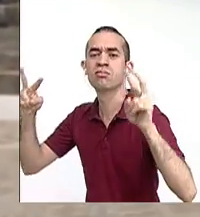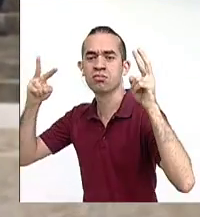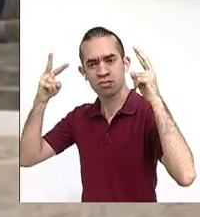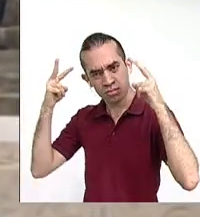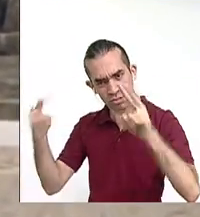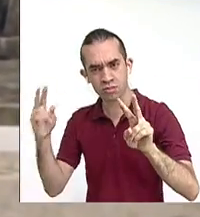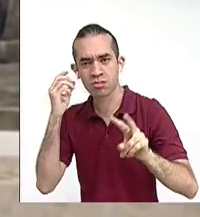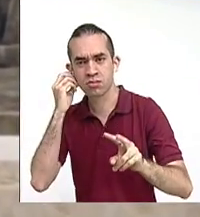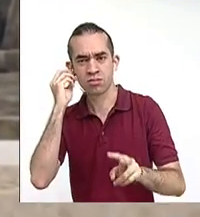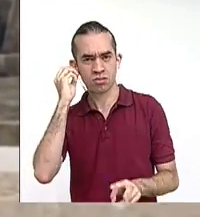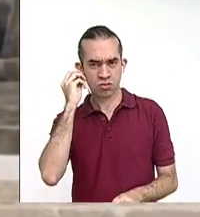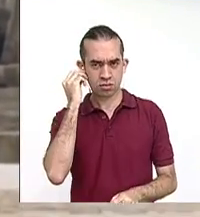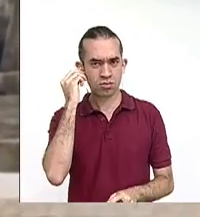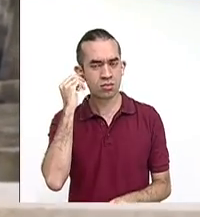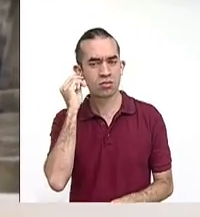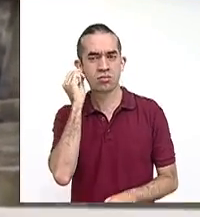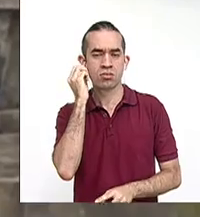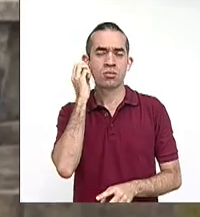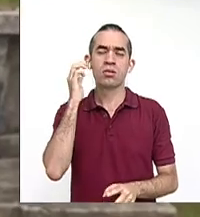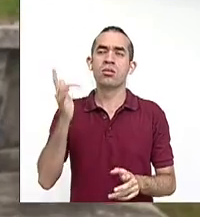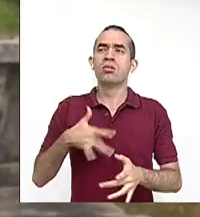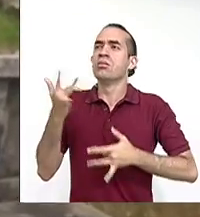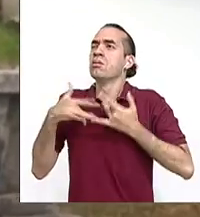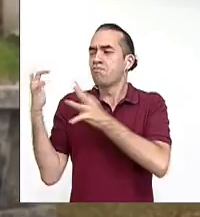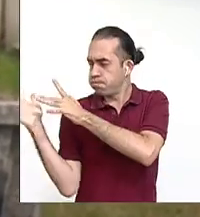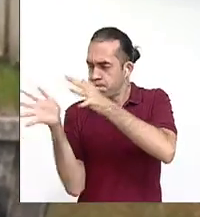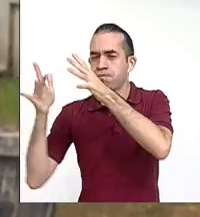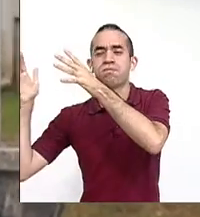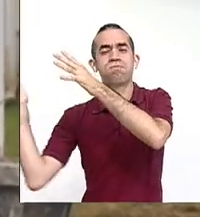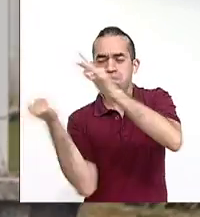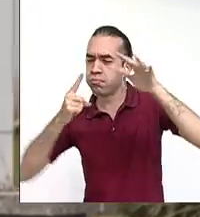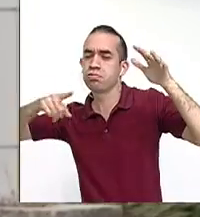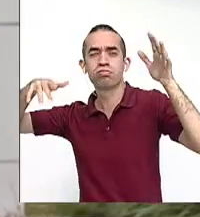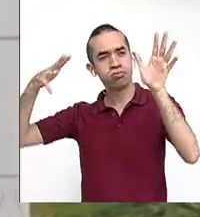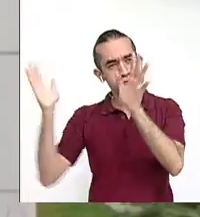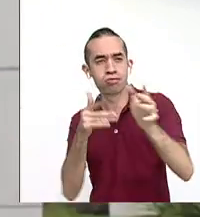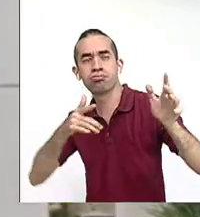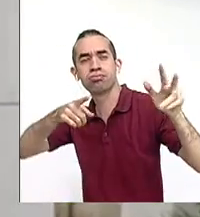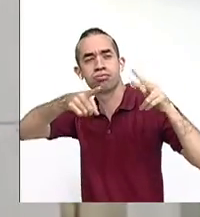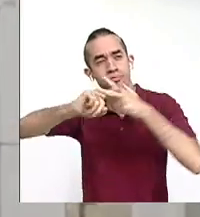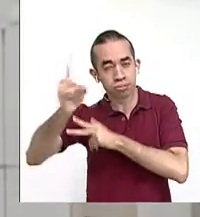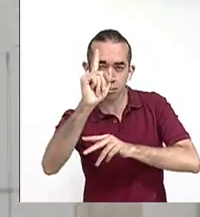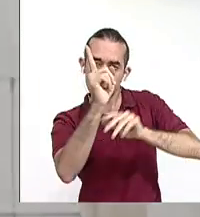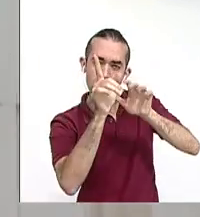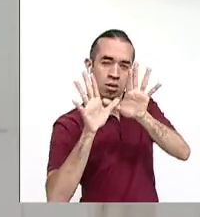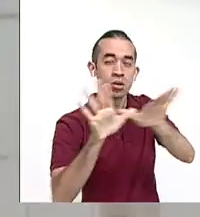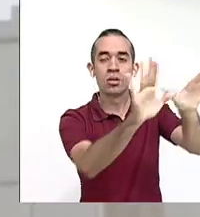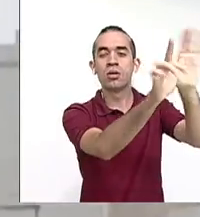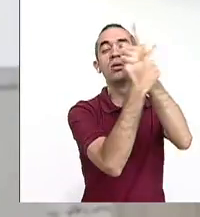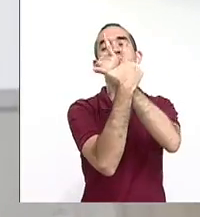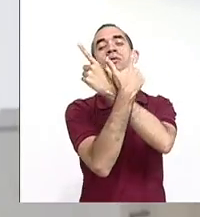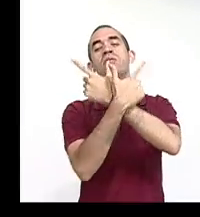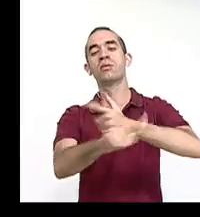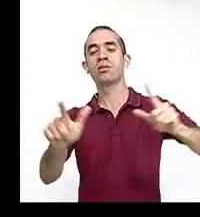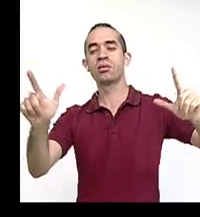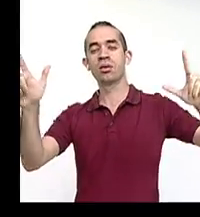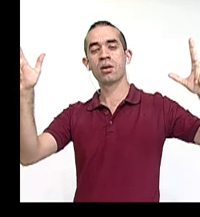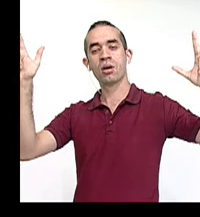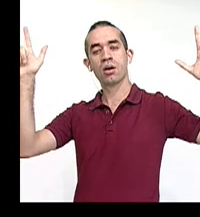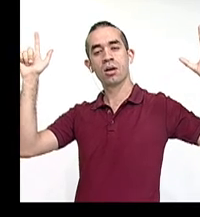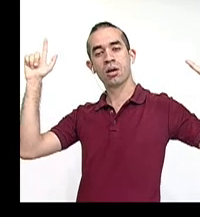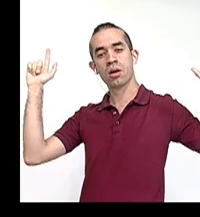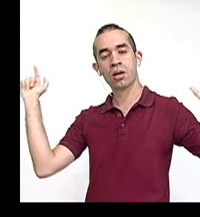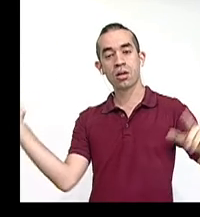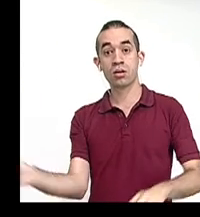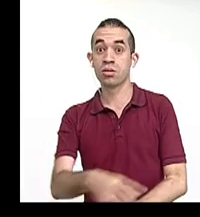haciéndote impulso del viento, transida de la libertad. Pero a nadie se le ha